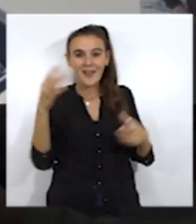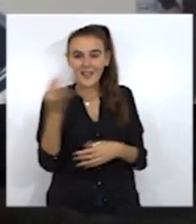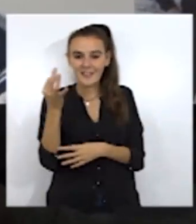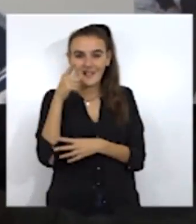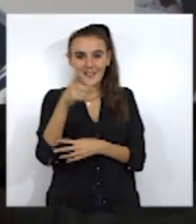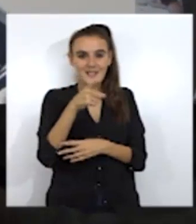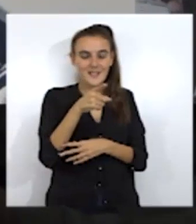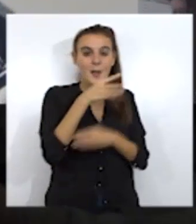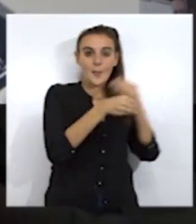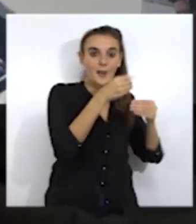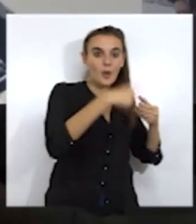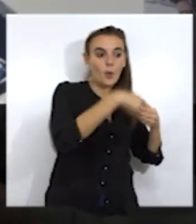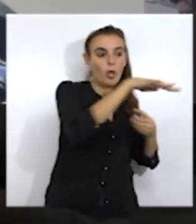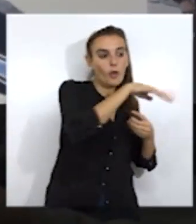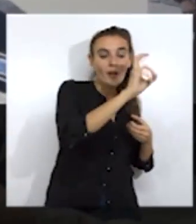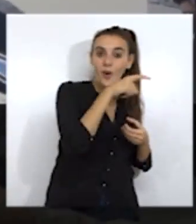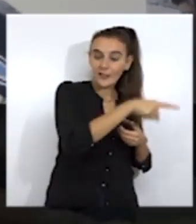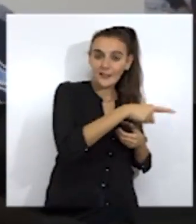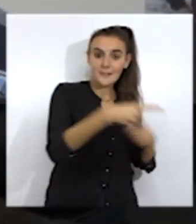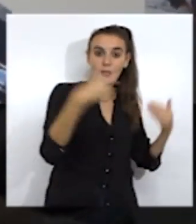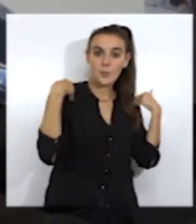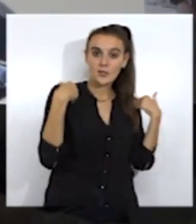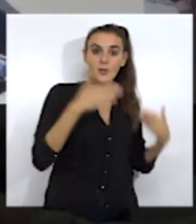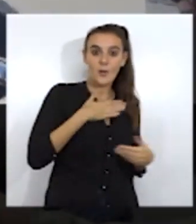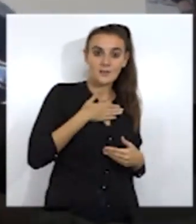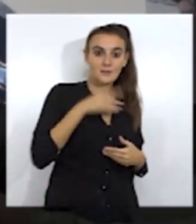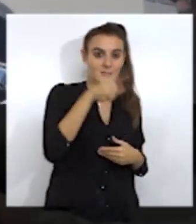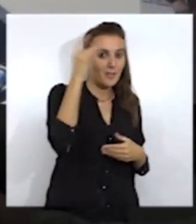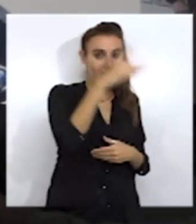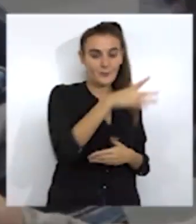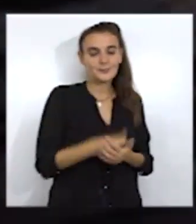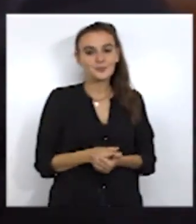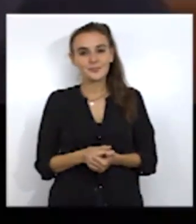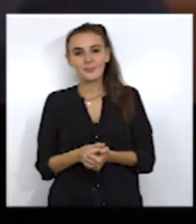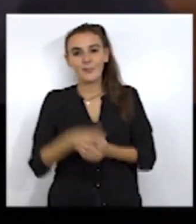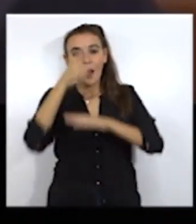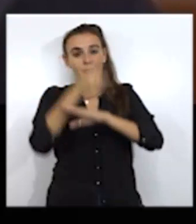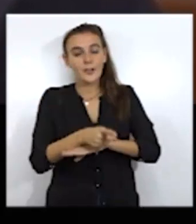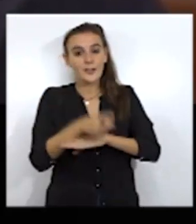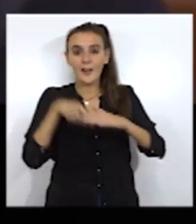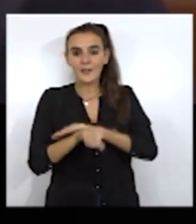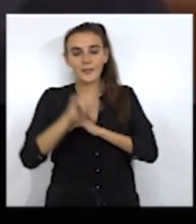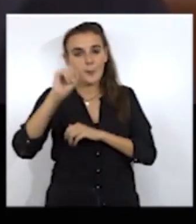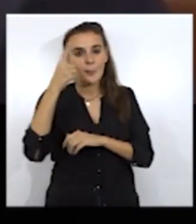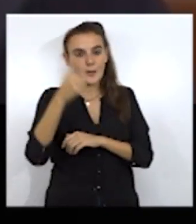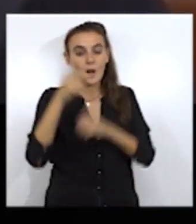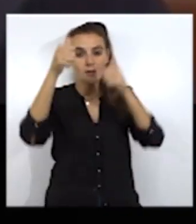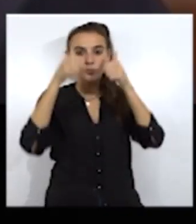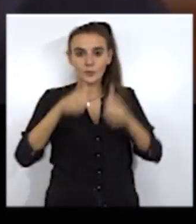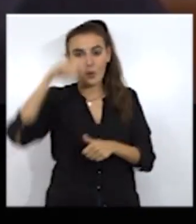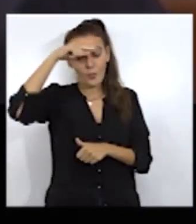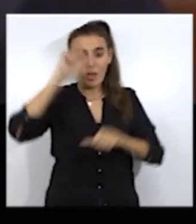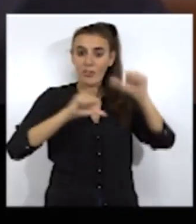consciente de que se va a dejar de cubrir otros que son competencias nuestras, y así se nos hemos llegar. El nuevo director gerente es licenciado de